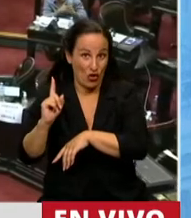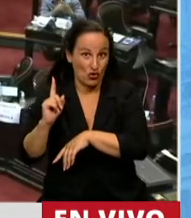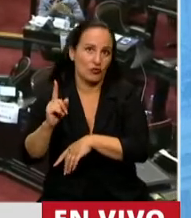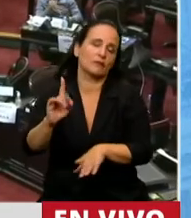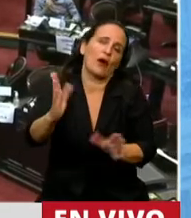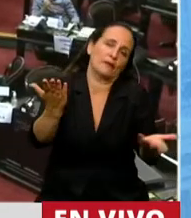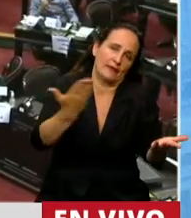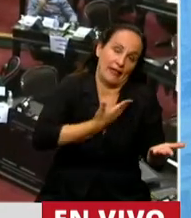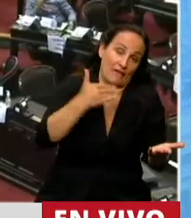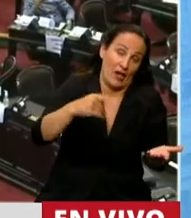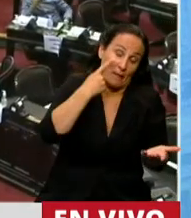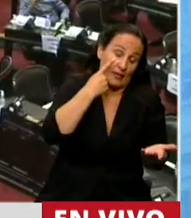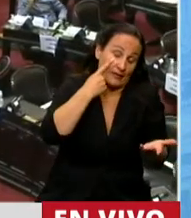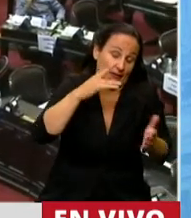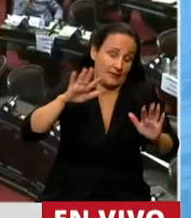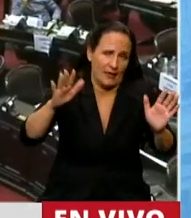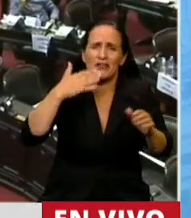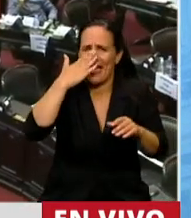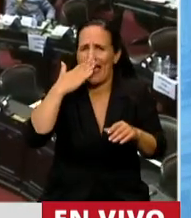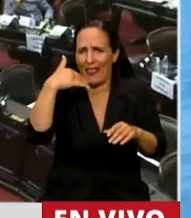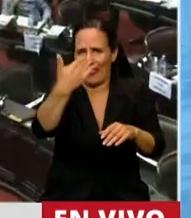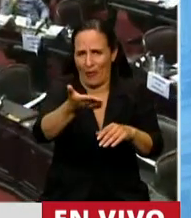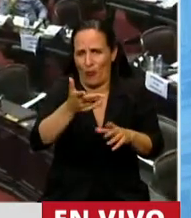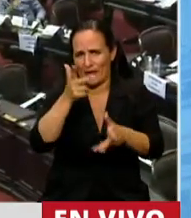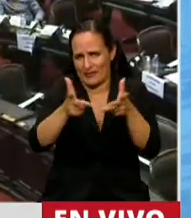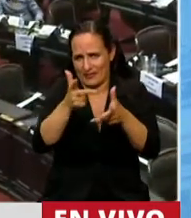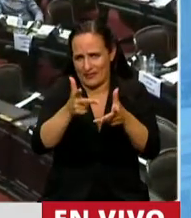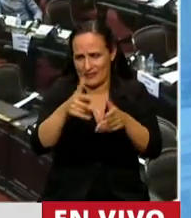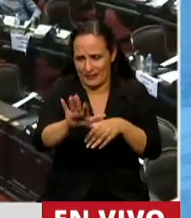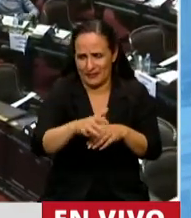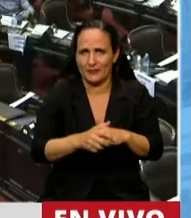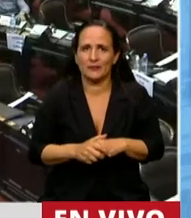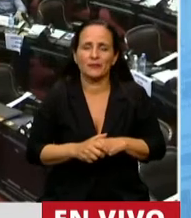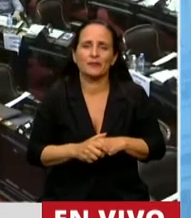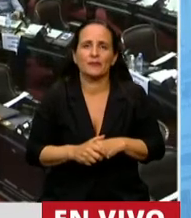del Fondo Monetario, sobre el que haré alguna referencia un poquito más adelante.